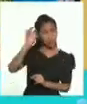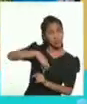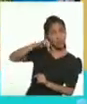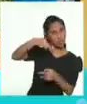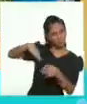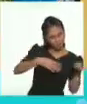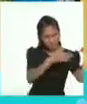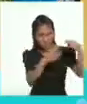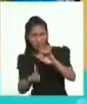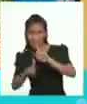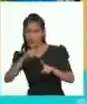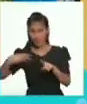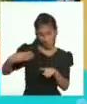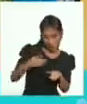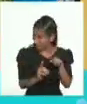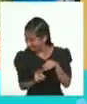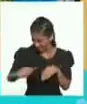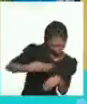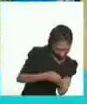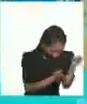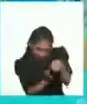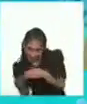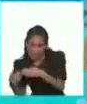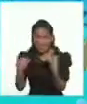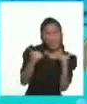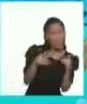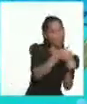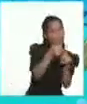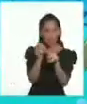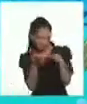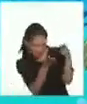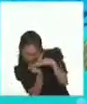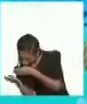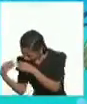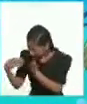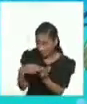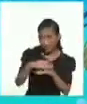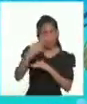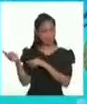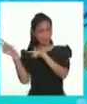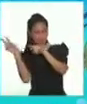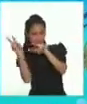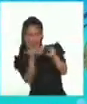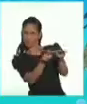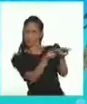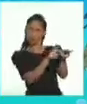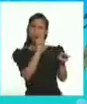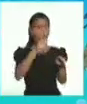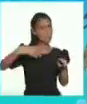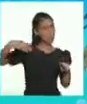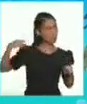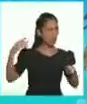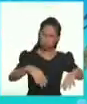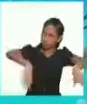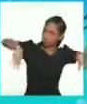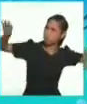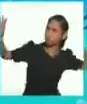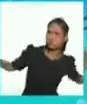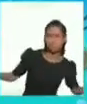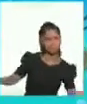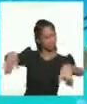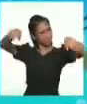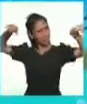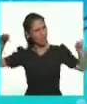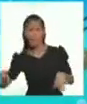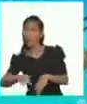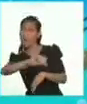pulpo de arrecife jugando al escondite. Mientras regresábamos al bote, nos emocionó ver un pez manta volando a través del agua